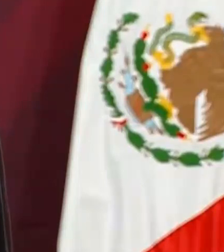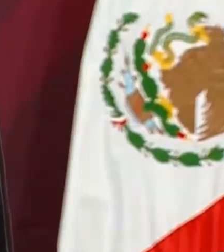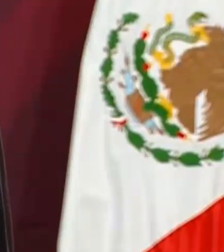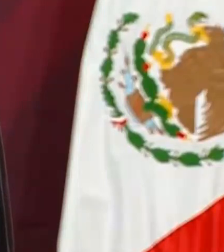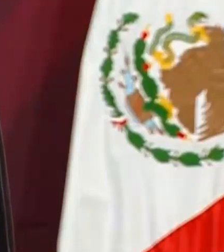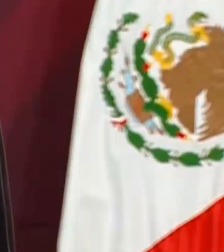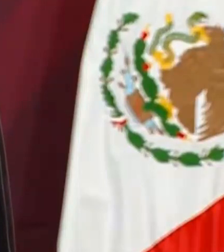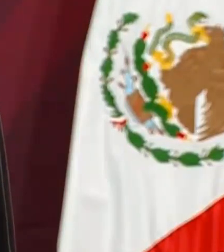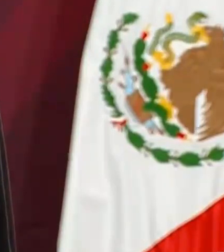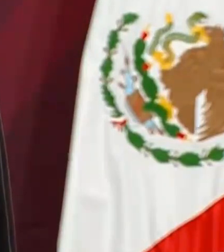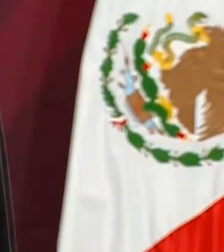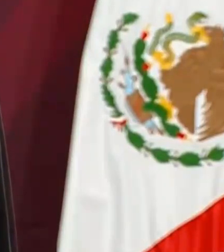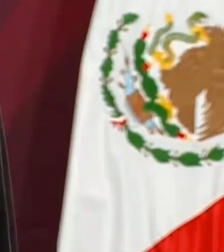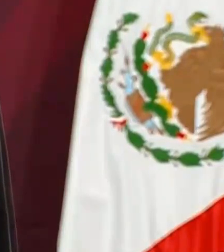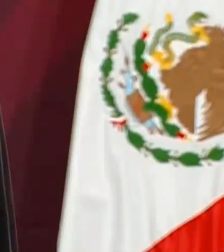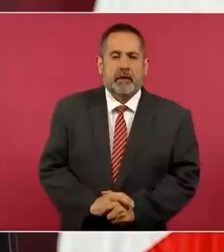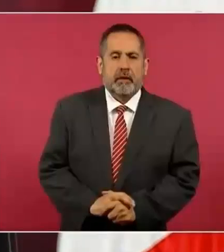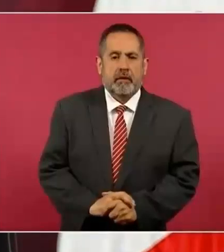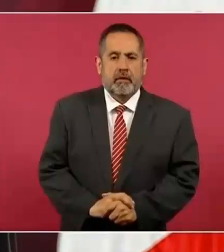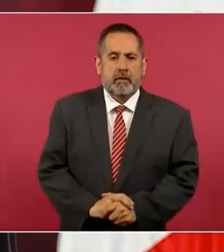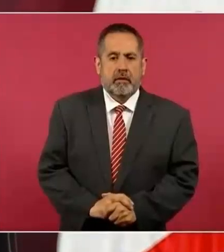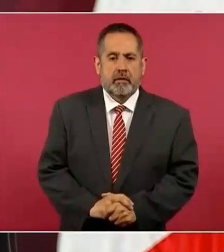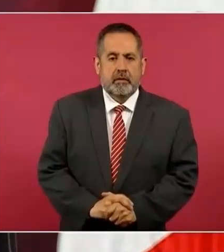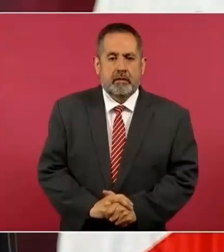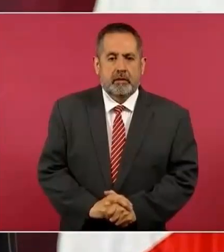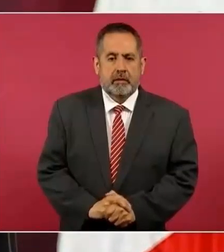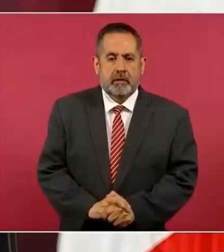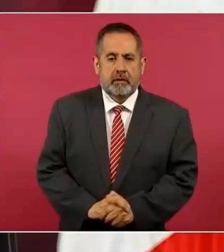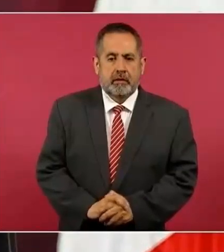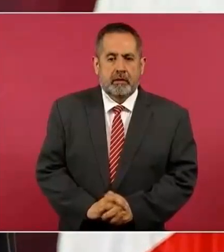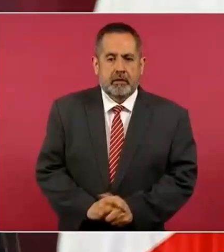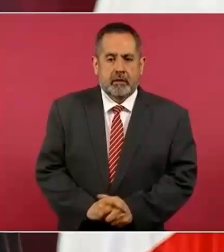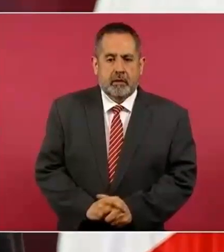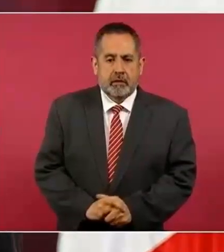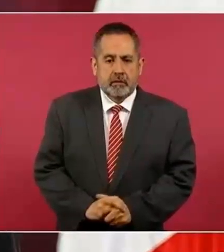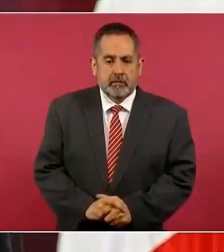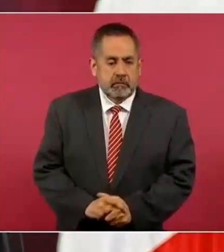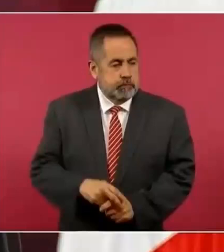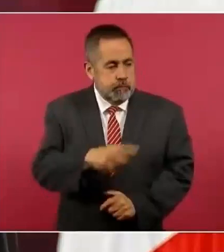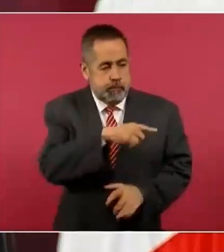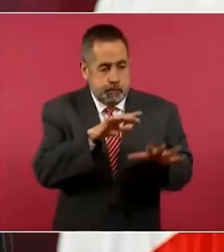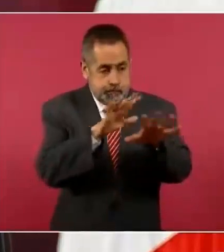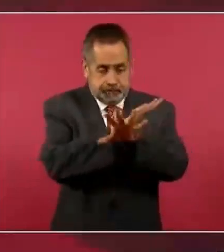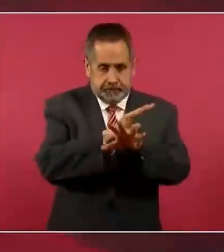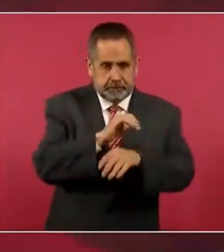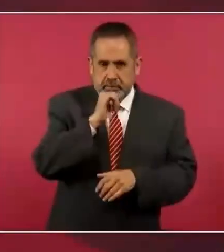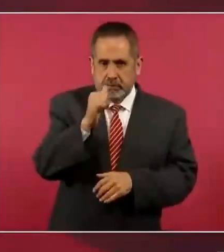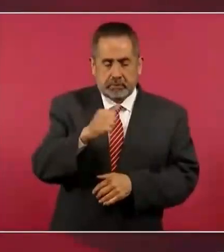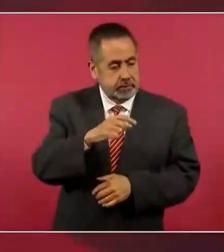no cambian nada